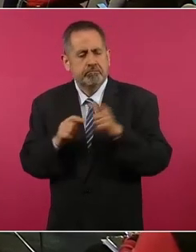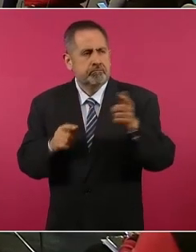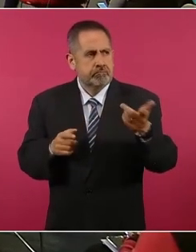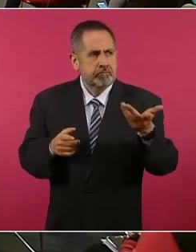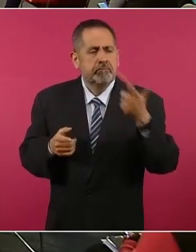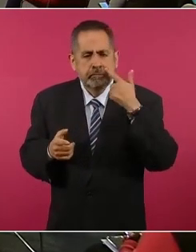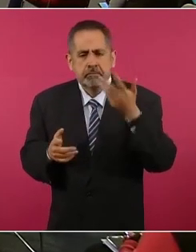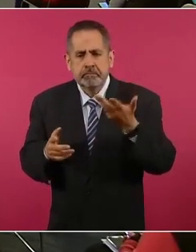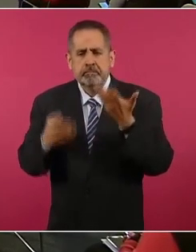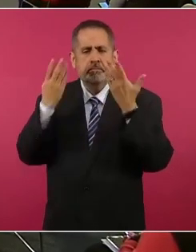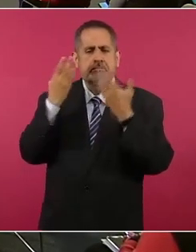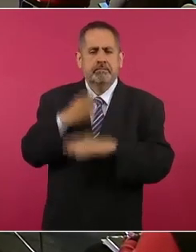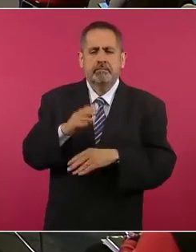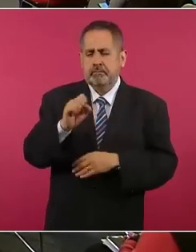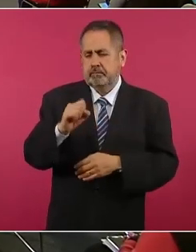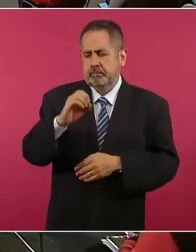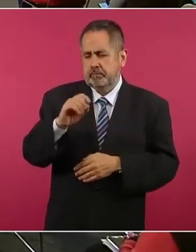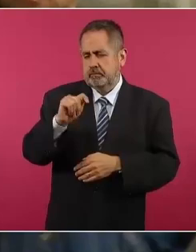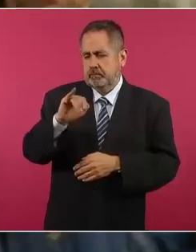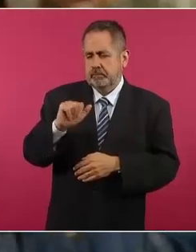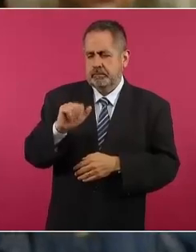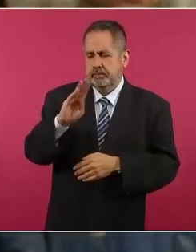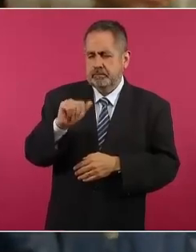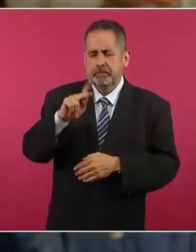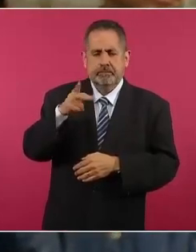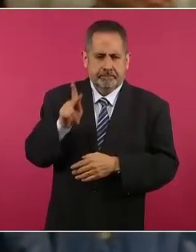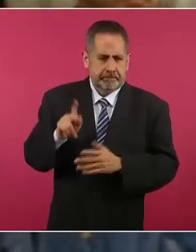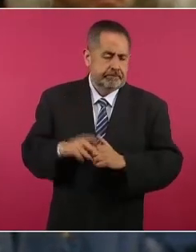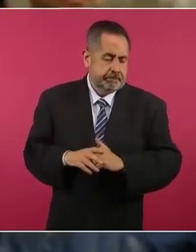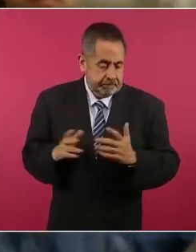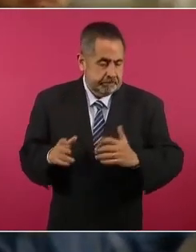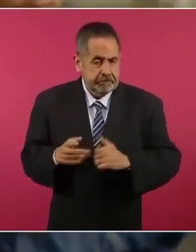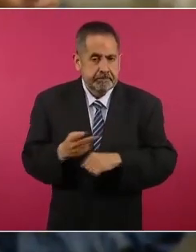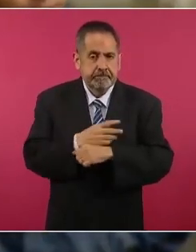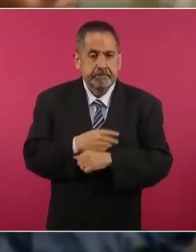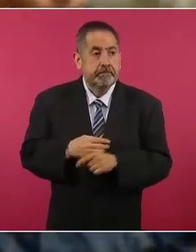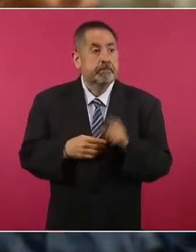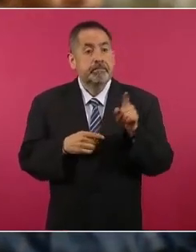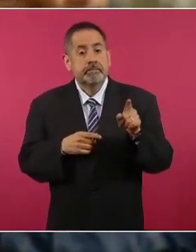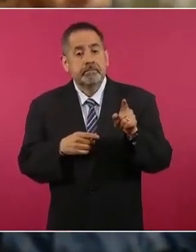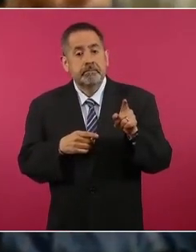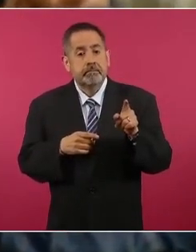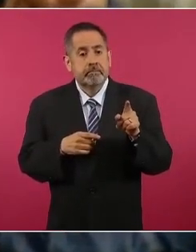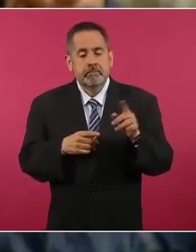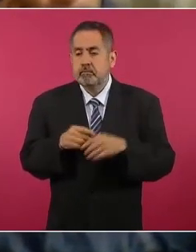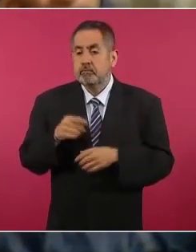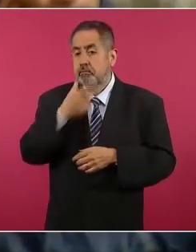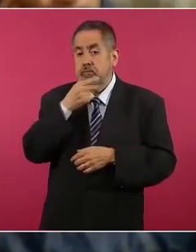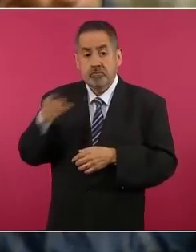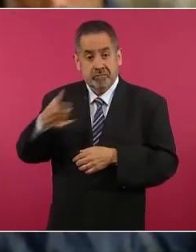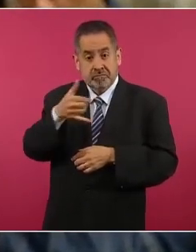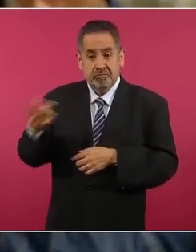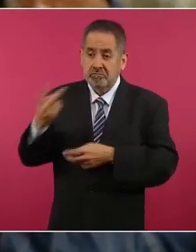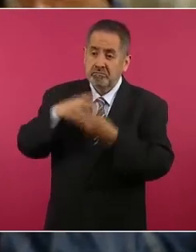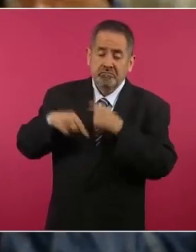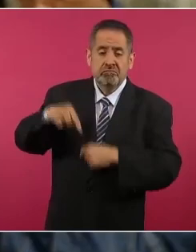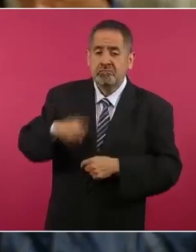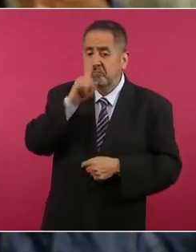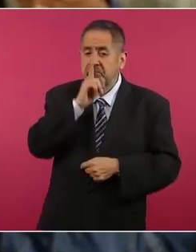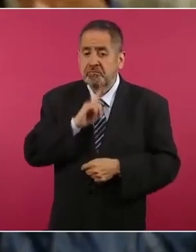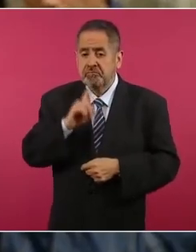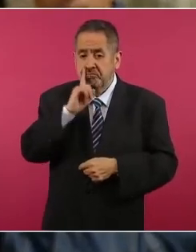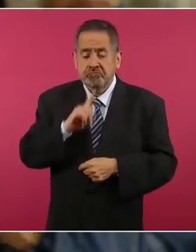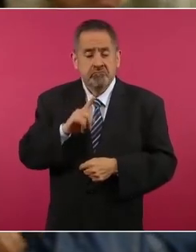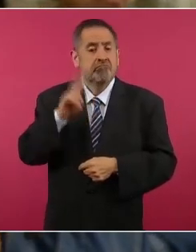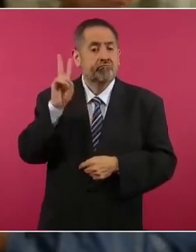del Banco Scotiabank. La cuestión es que el señor vino a mentir porque vino a decir que ya estaba arreglado